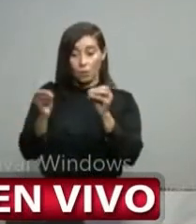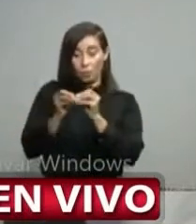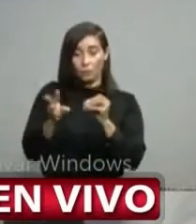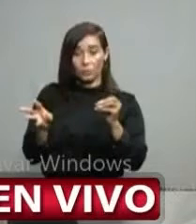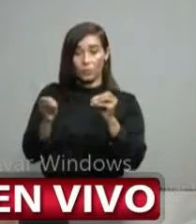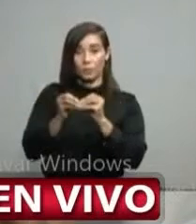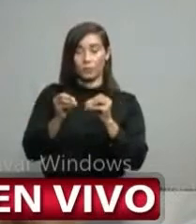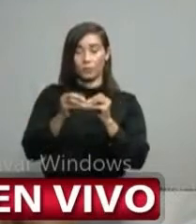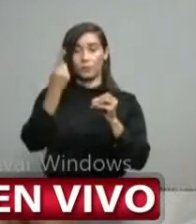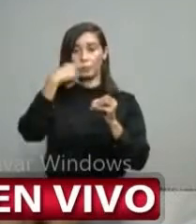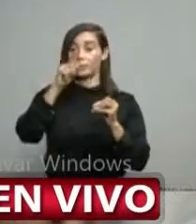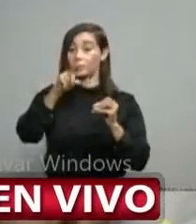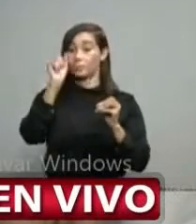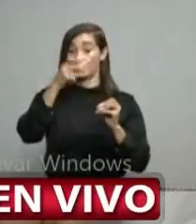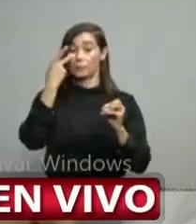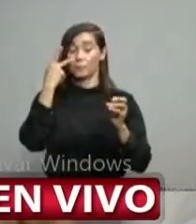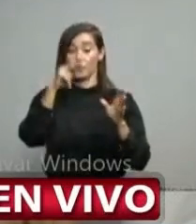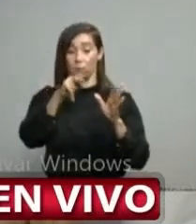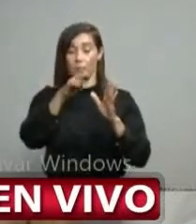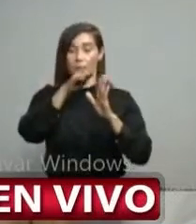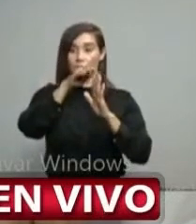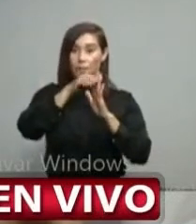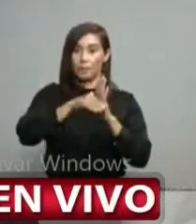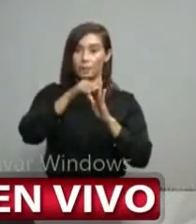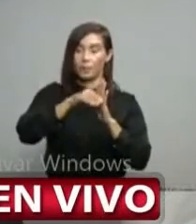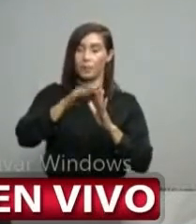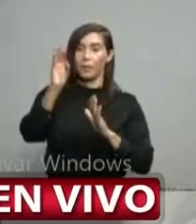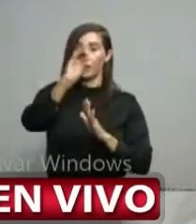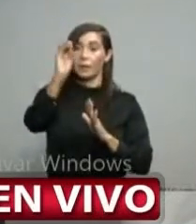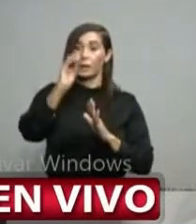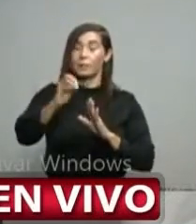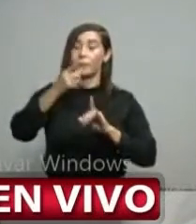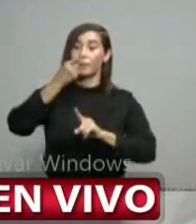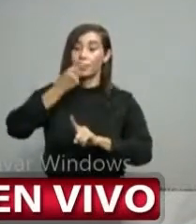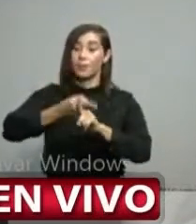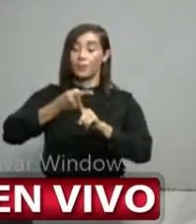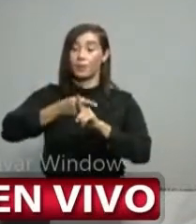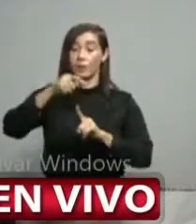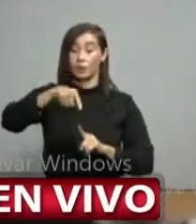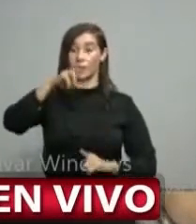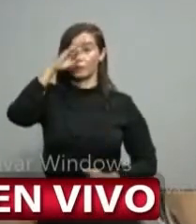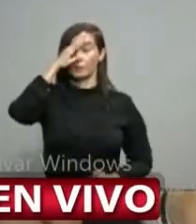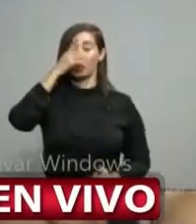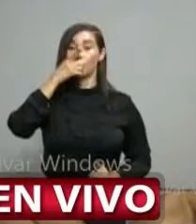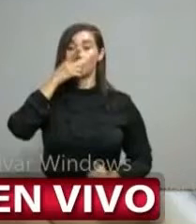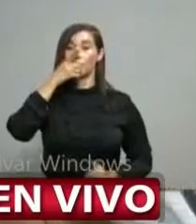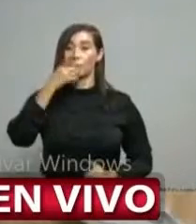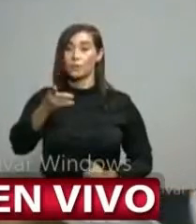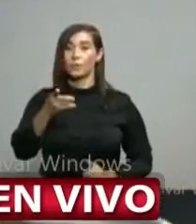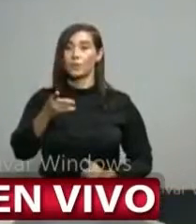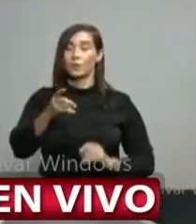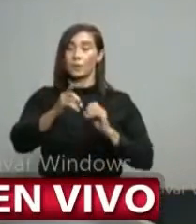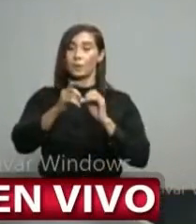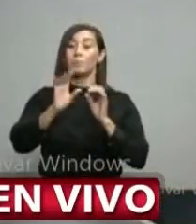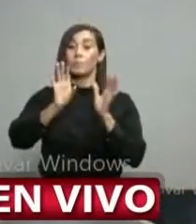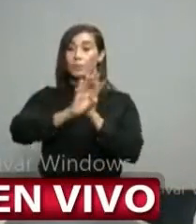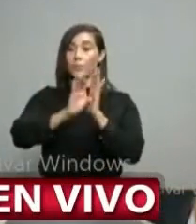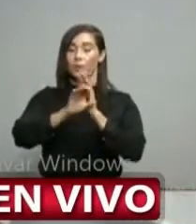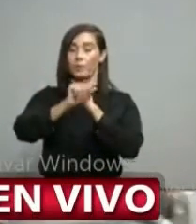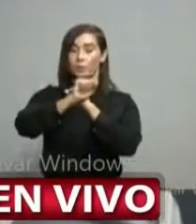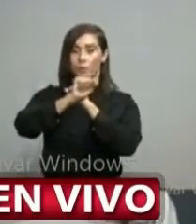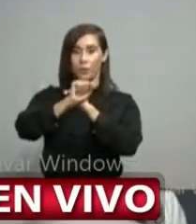que usted debe tomar en cuenta es que la tasa de positividad en el país que en el boletín